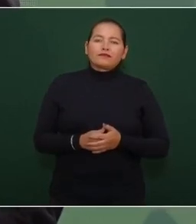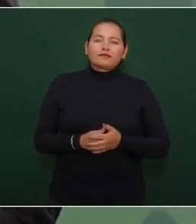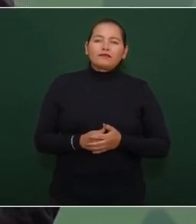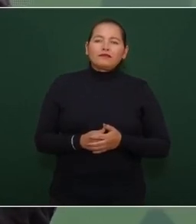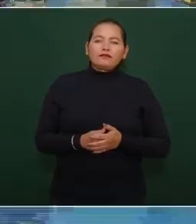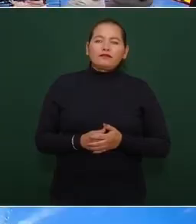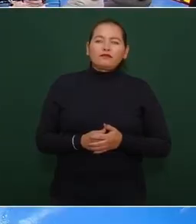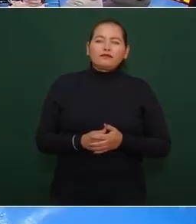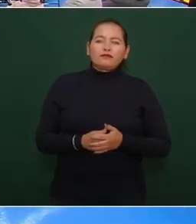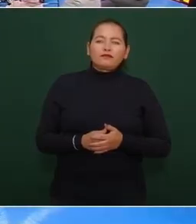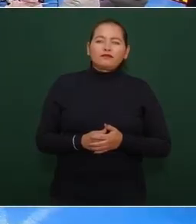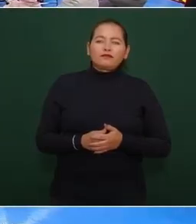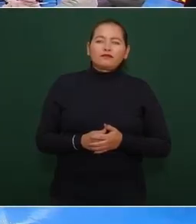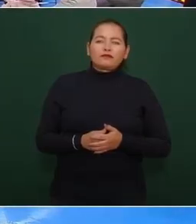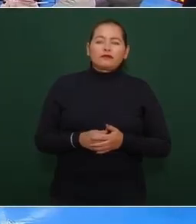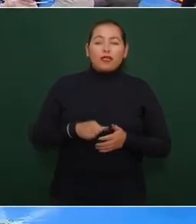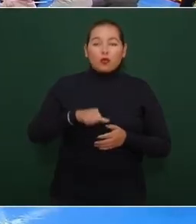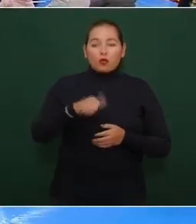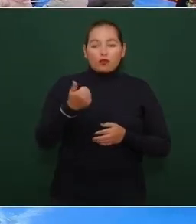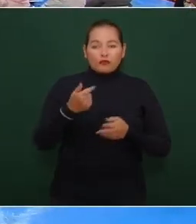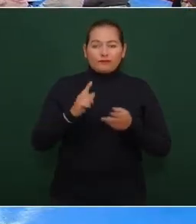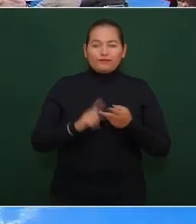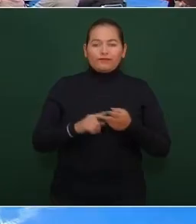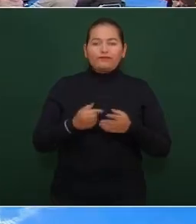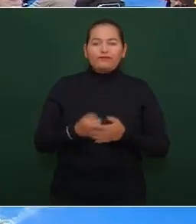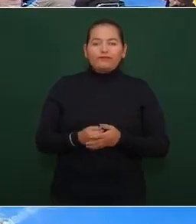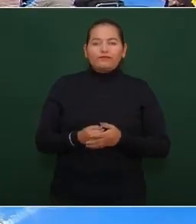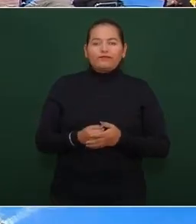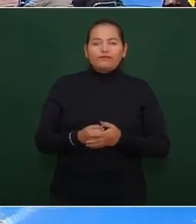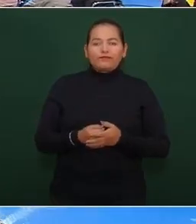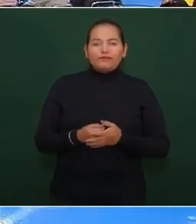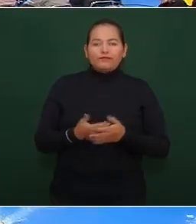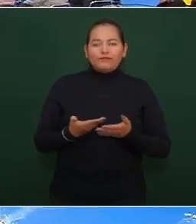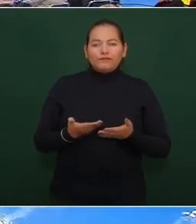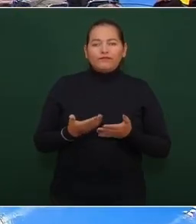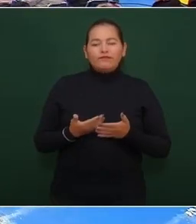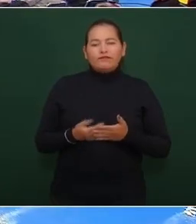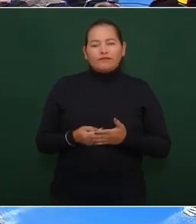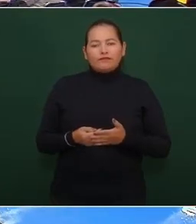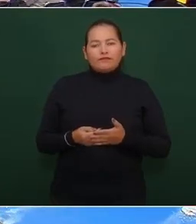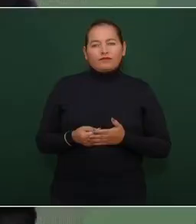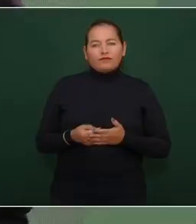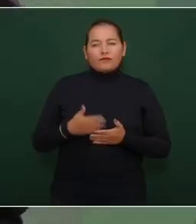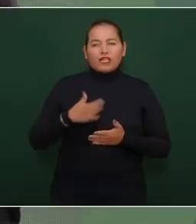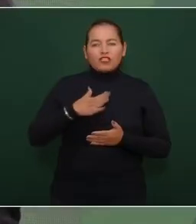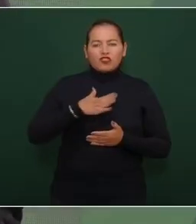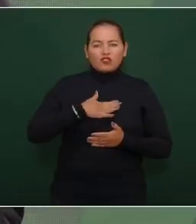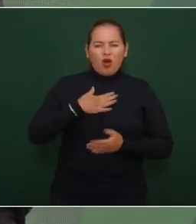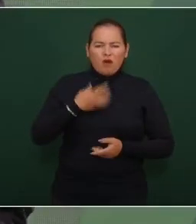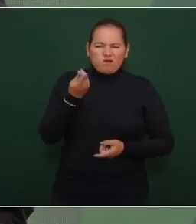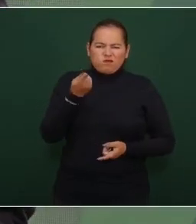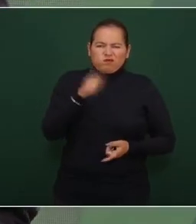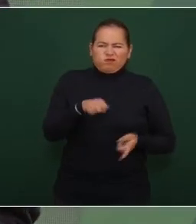lanzada va en el sentido de que soy un dictador